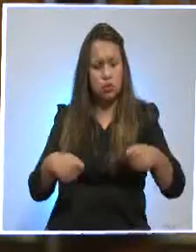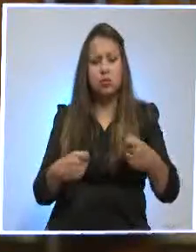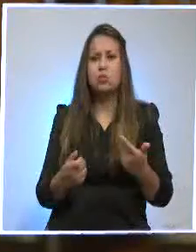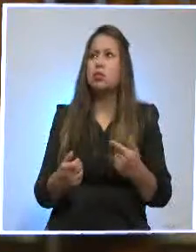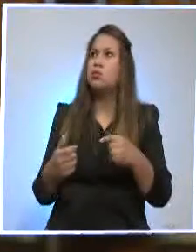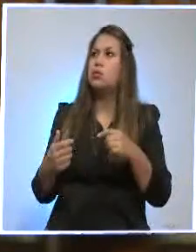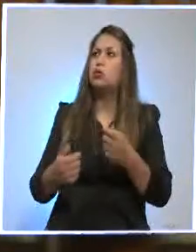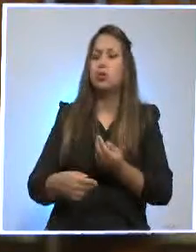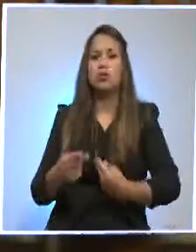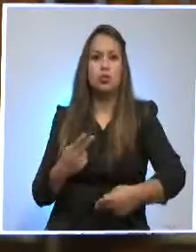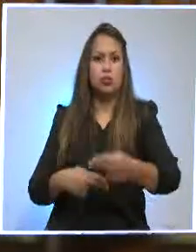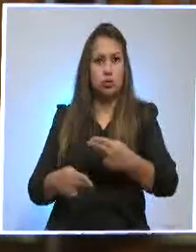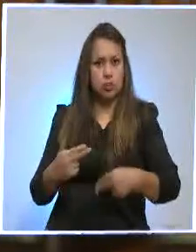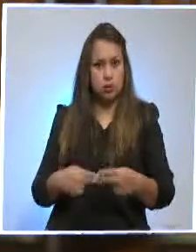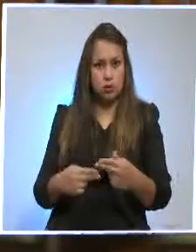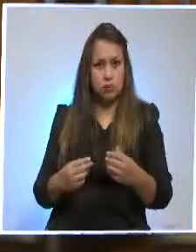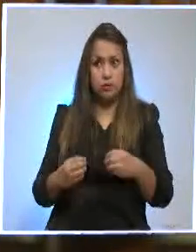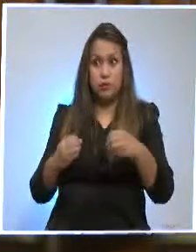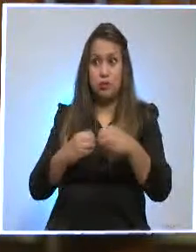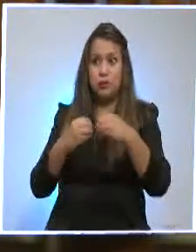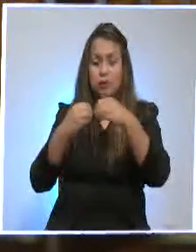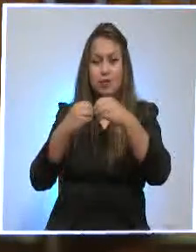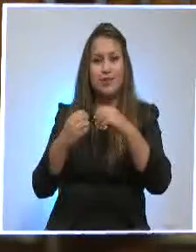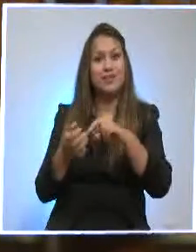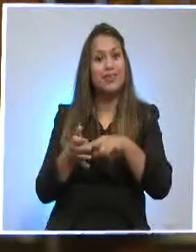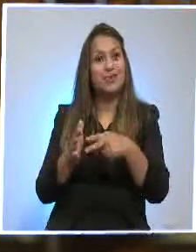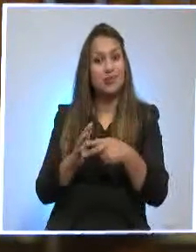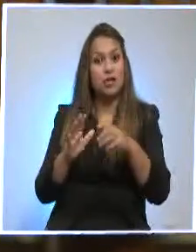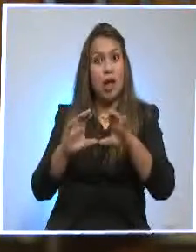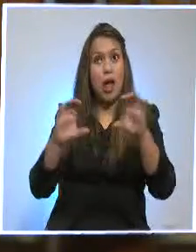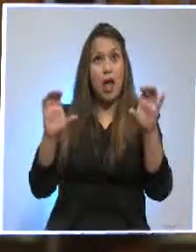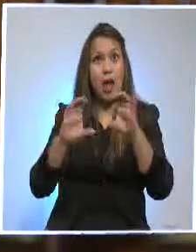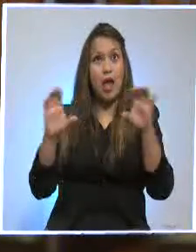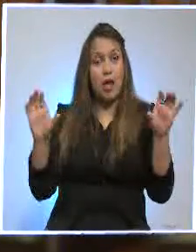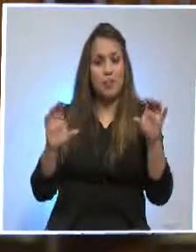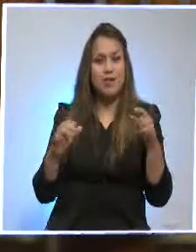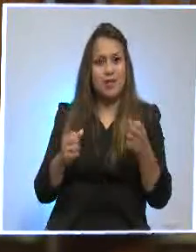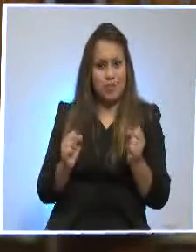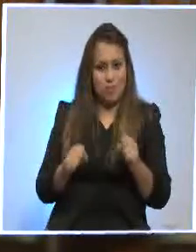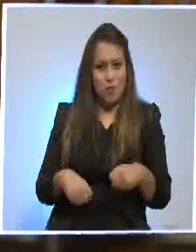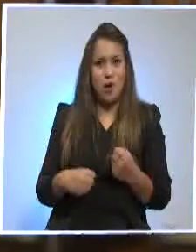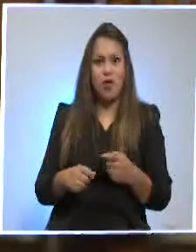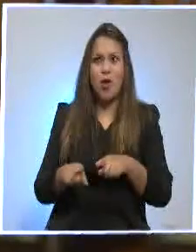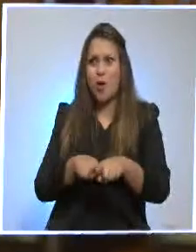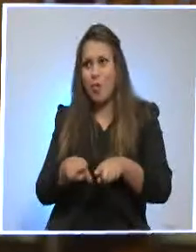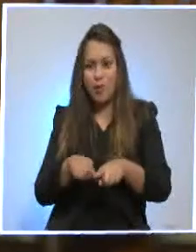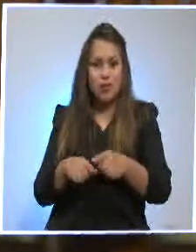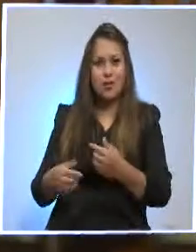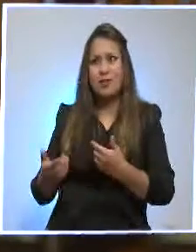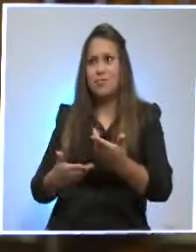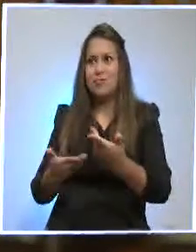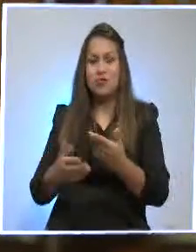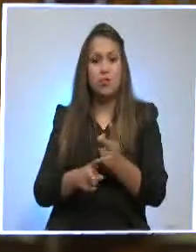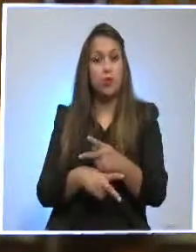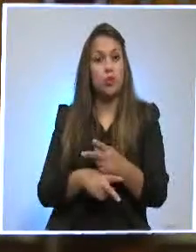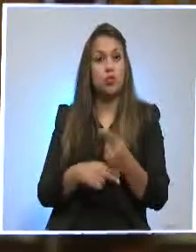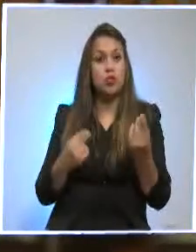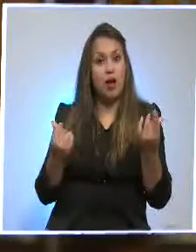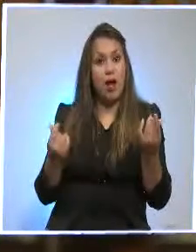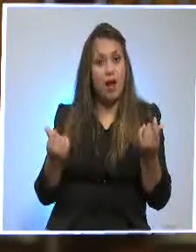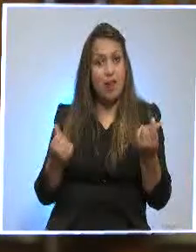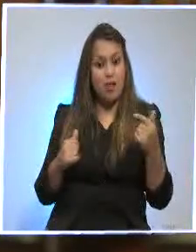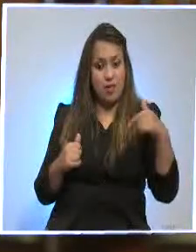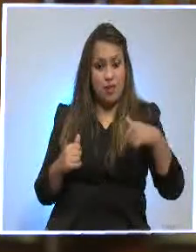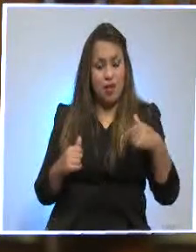evidentemente eso hace que nuestros empresarios se acostumbren a competir internamente, a ofrecernos productos de calidad a precios más bajos.